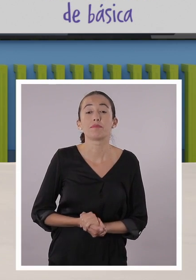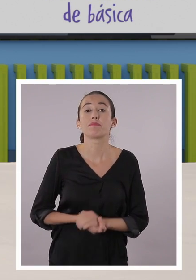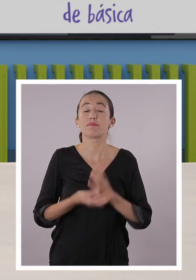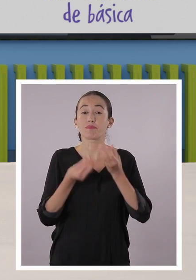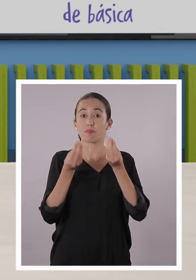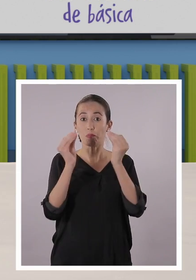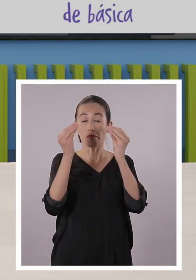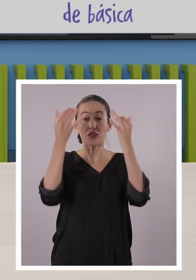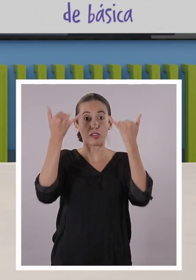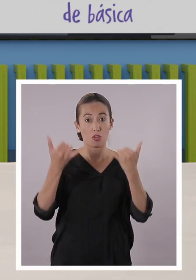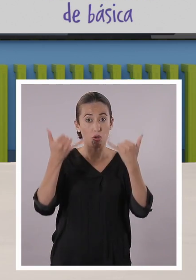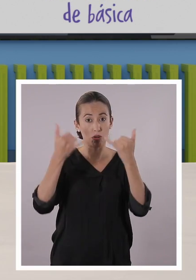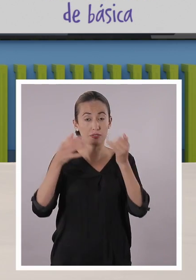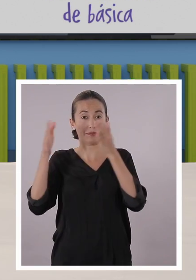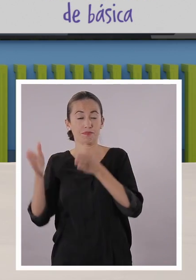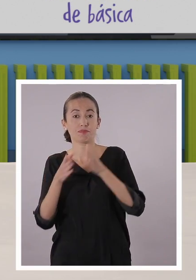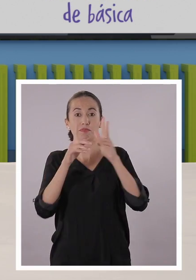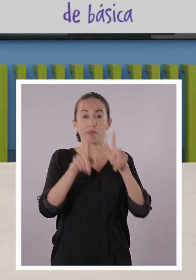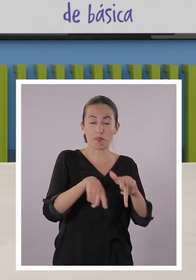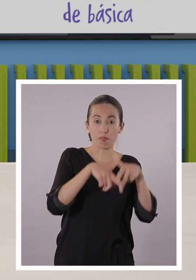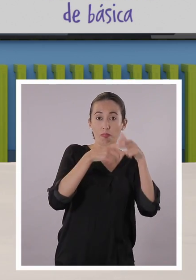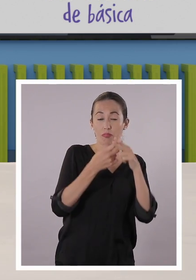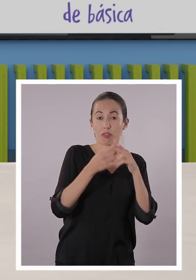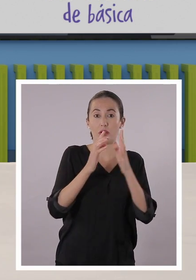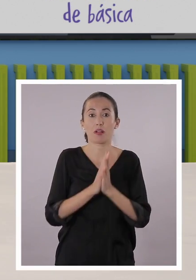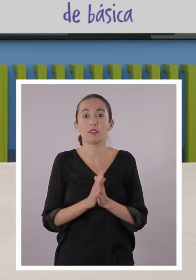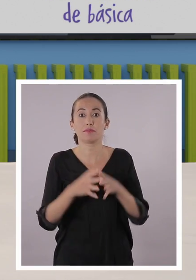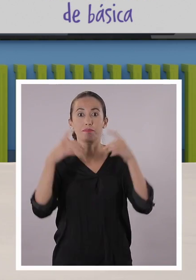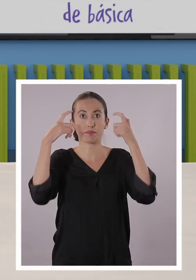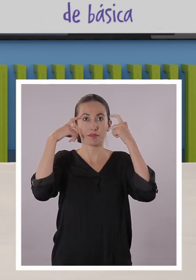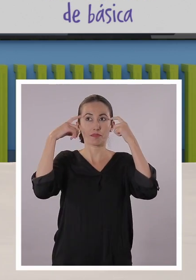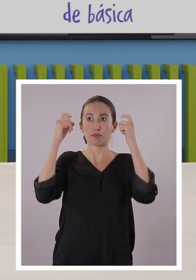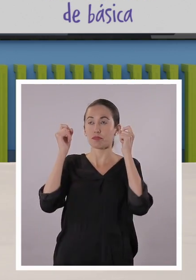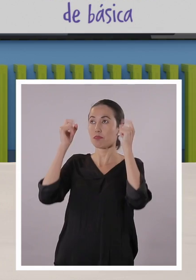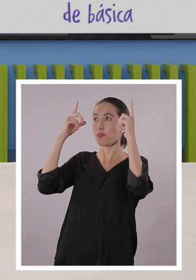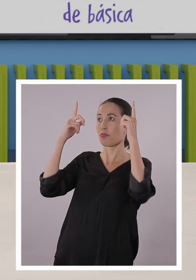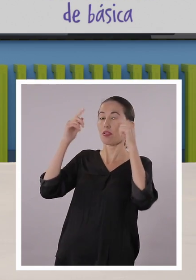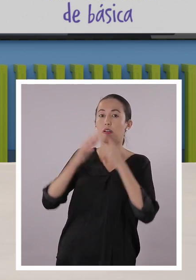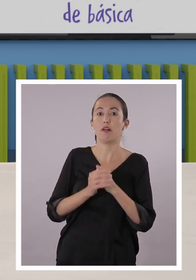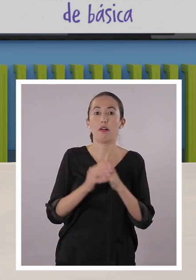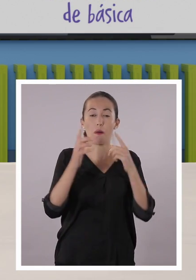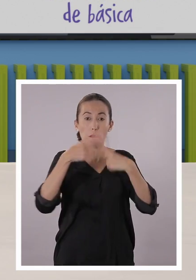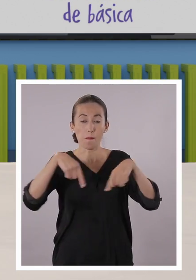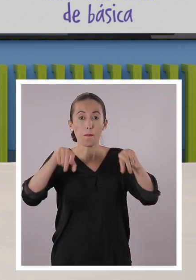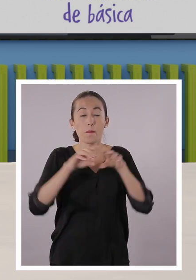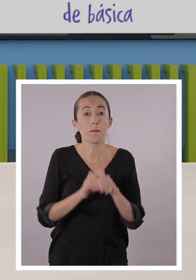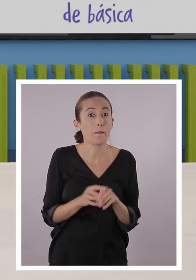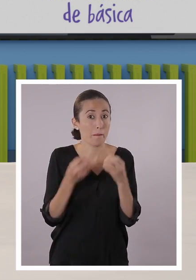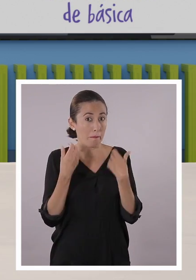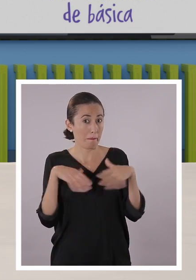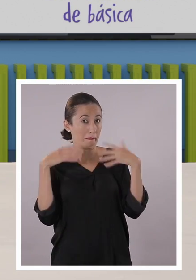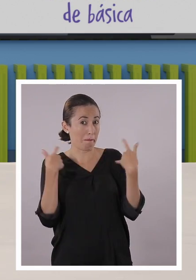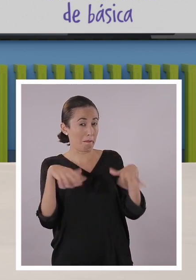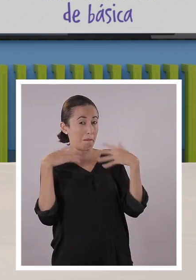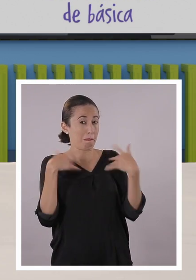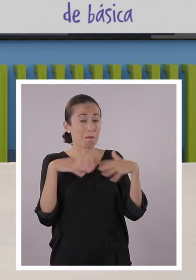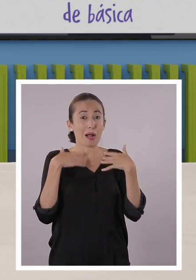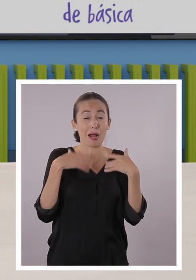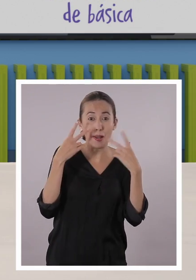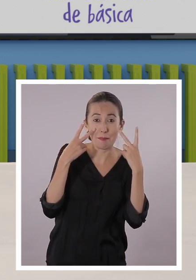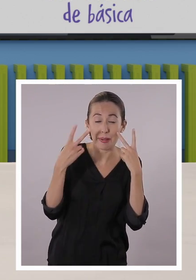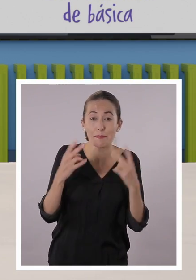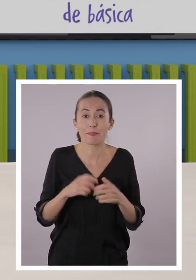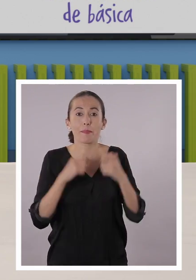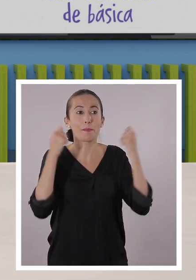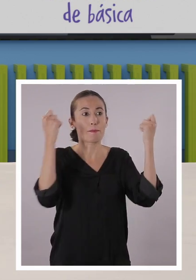Chicos y chicas, el día de hoy vamos a comenzar con una adivinanza, Santi. A ver, cuénteme, intentémosle. A ver, si adivinas de esta